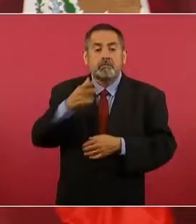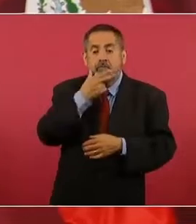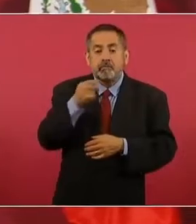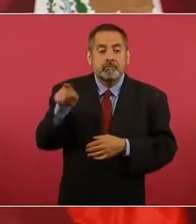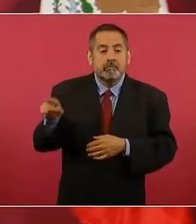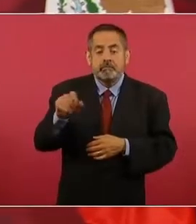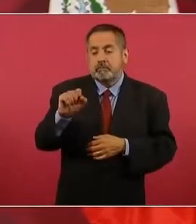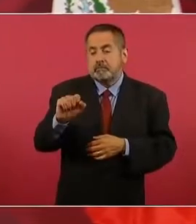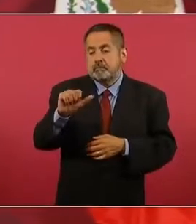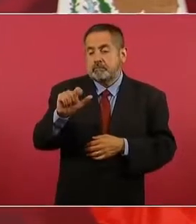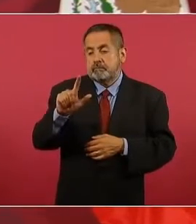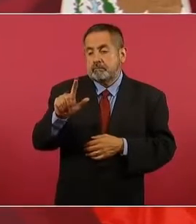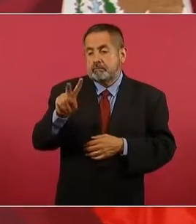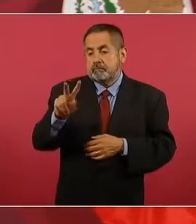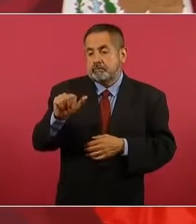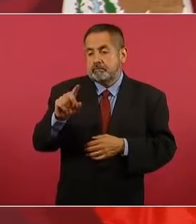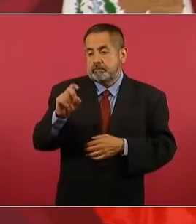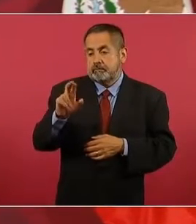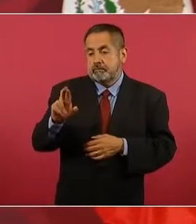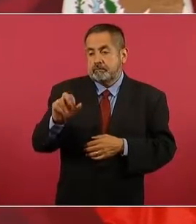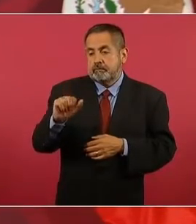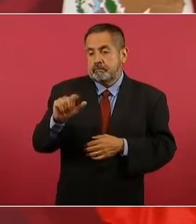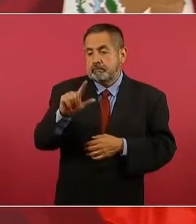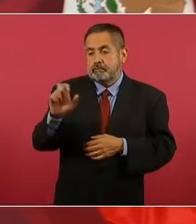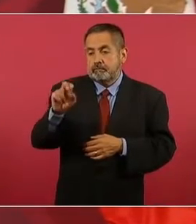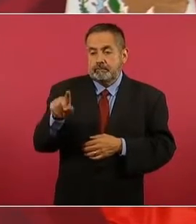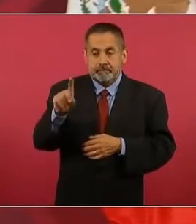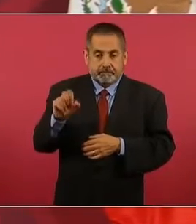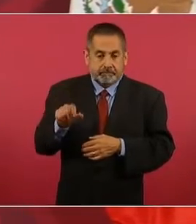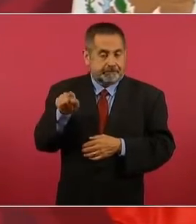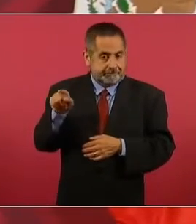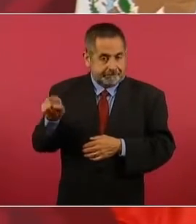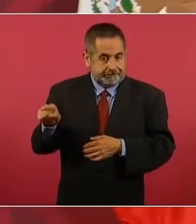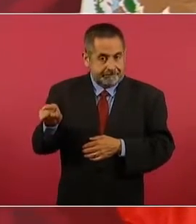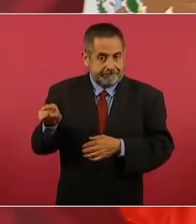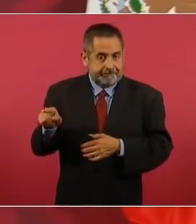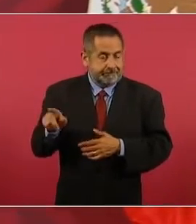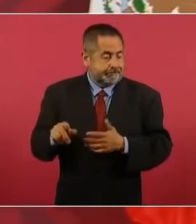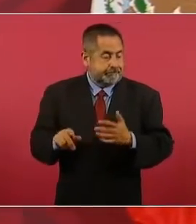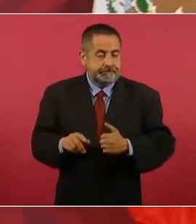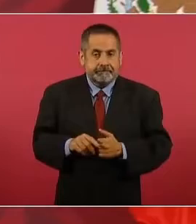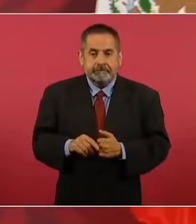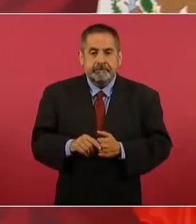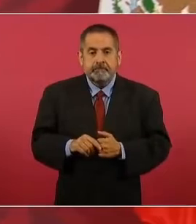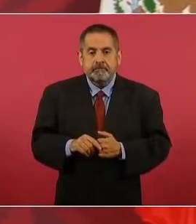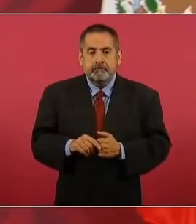es un